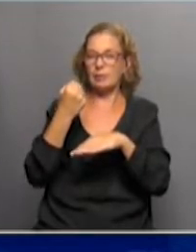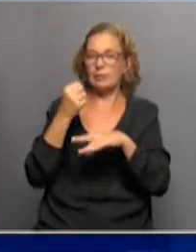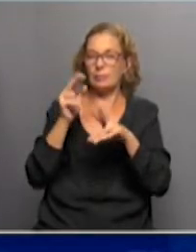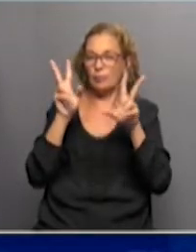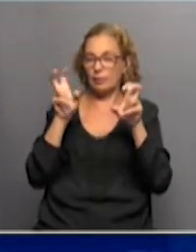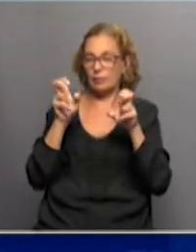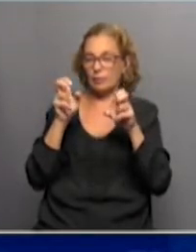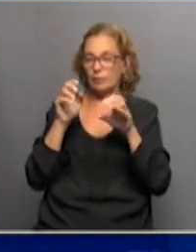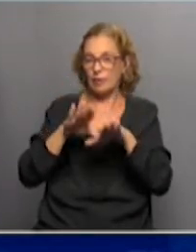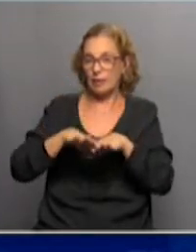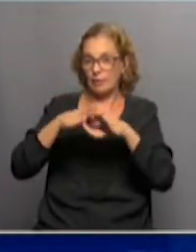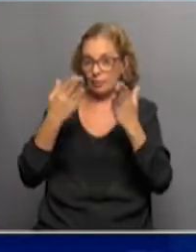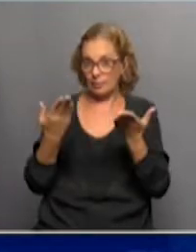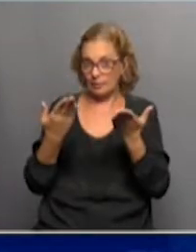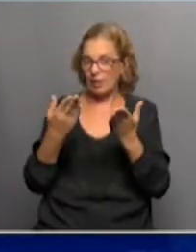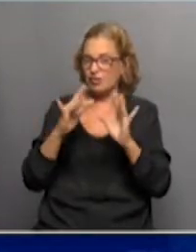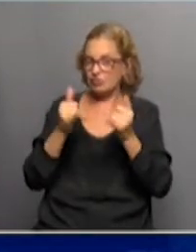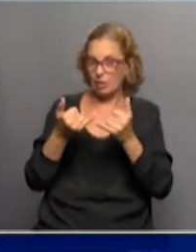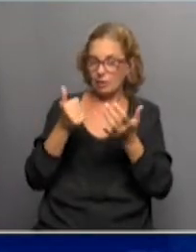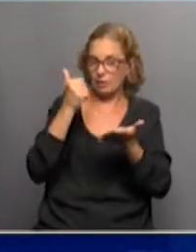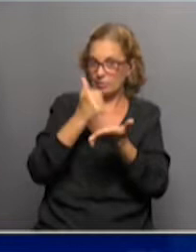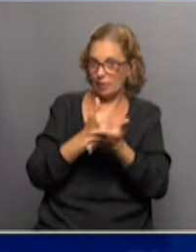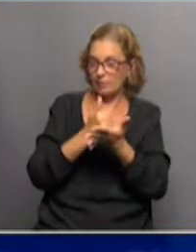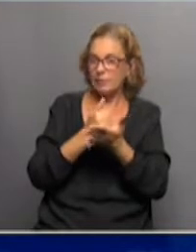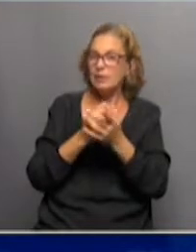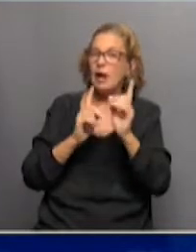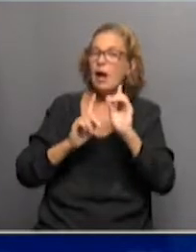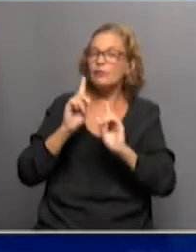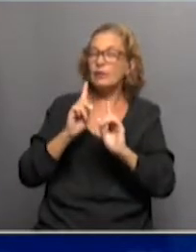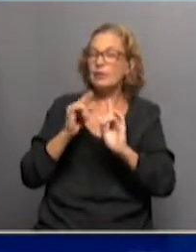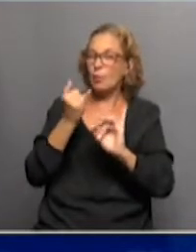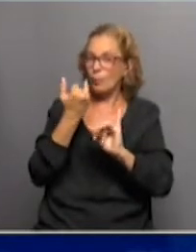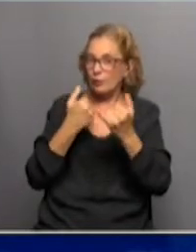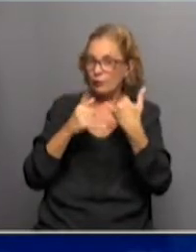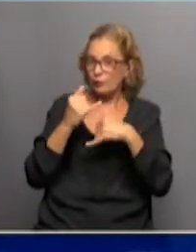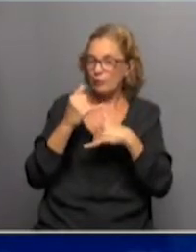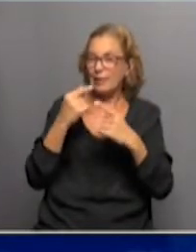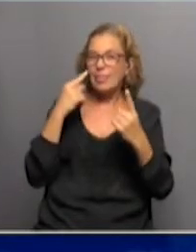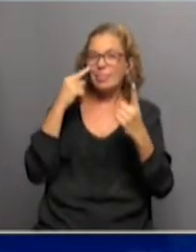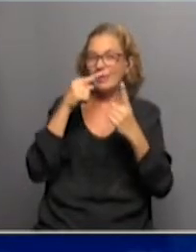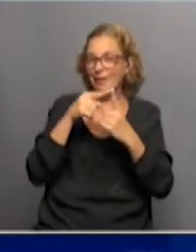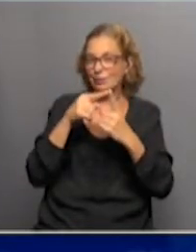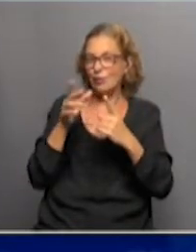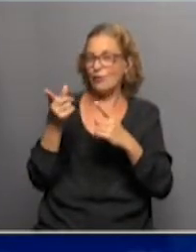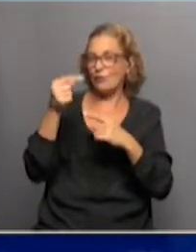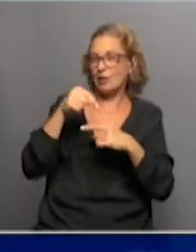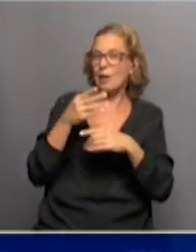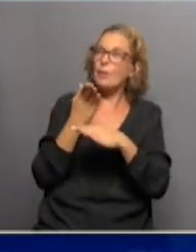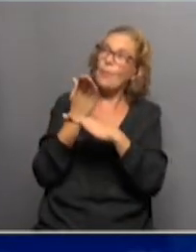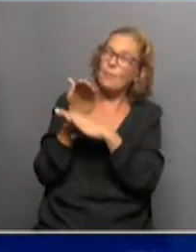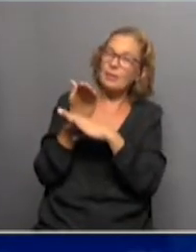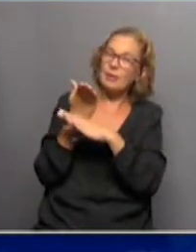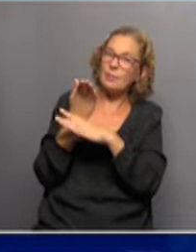en revistas arbitradas y en algún caso concreto en informes directos que venían desde, que pedíamos